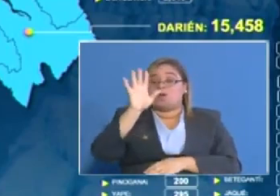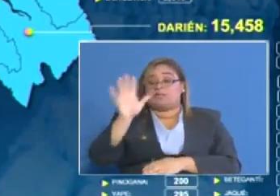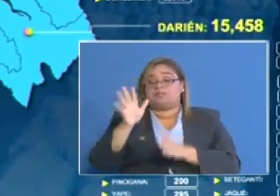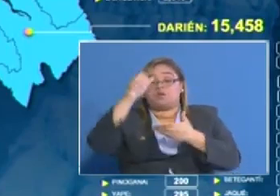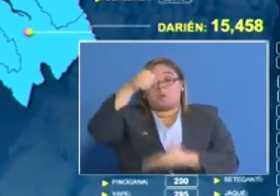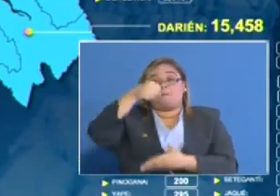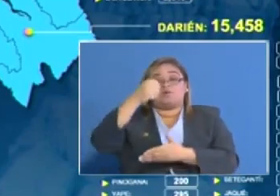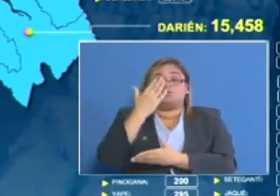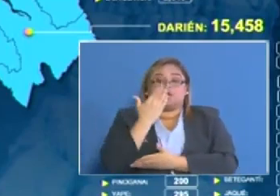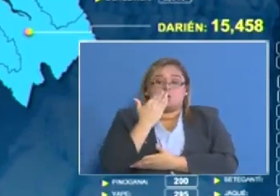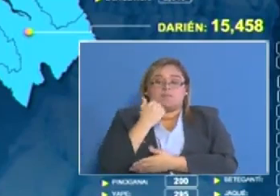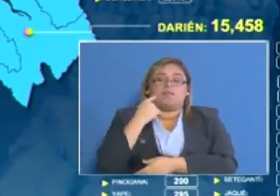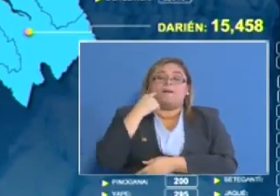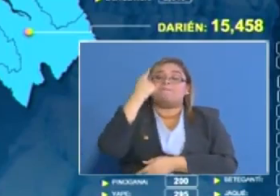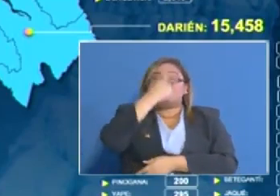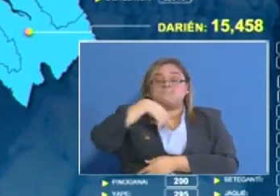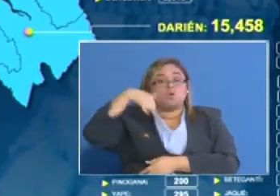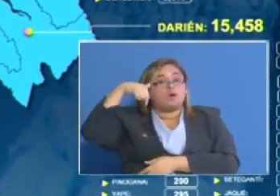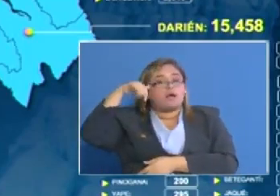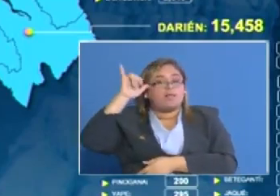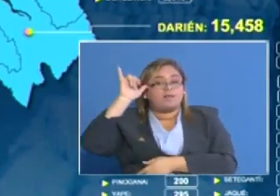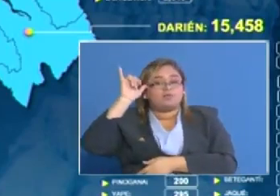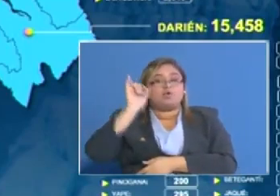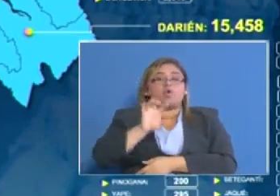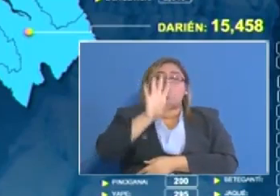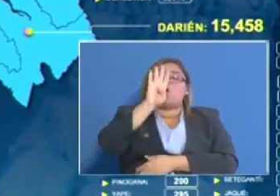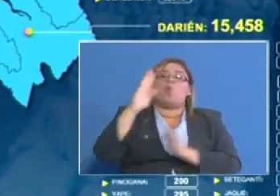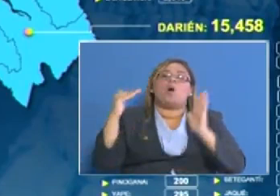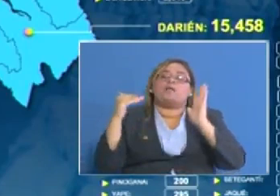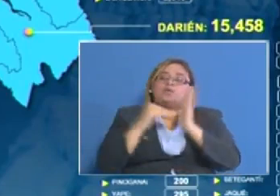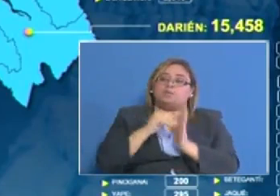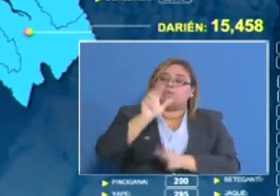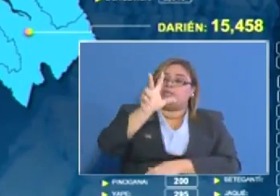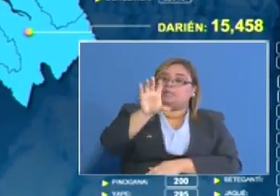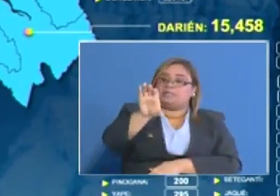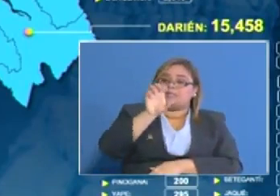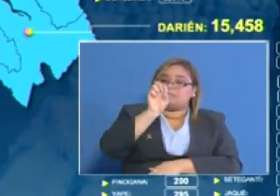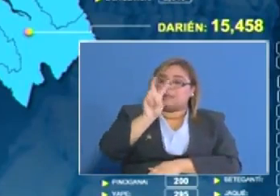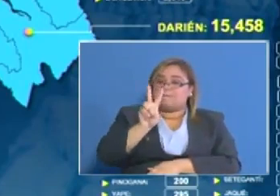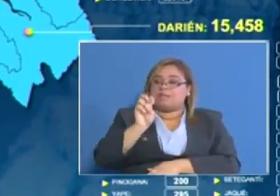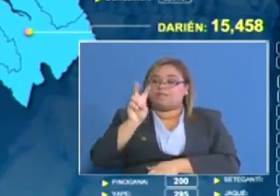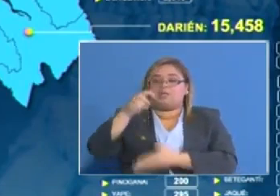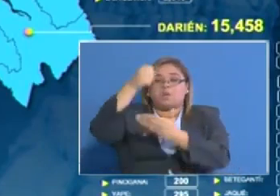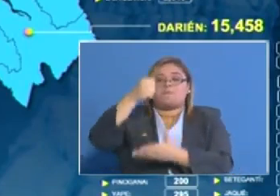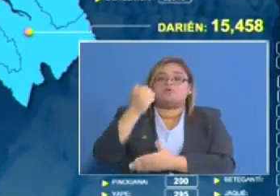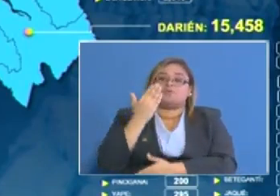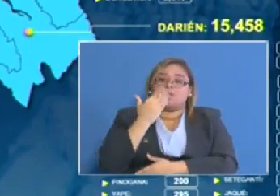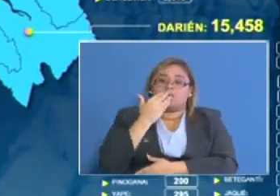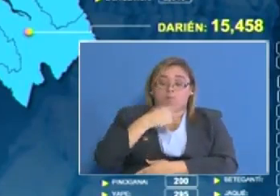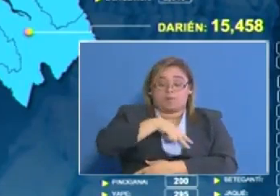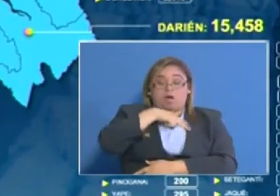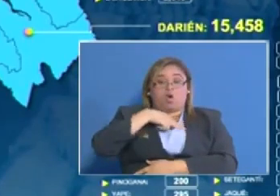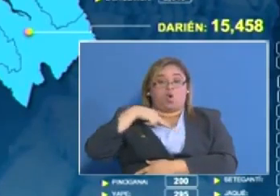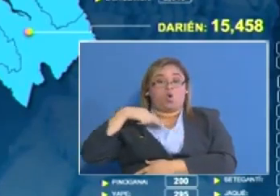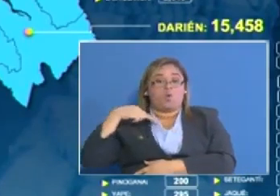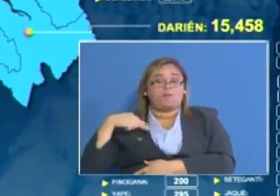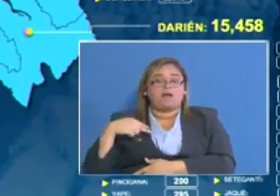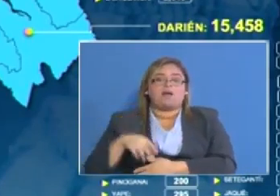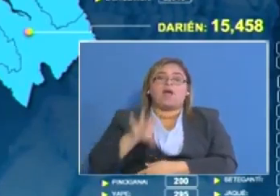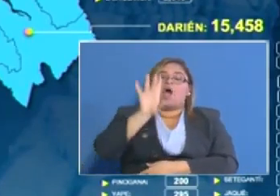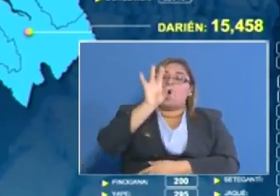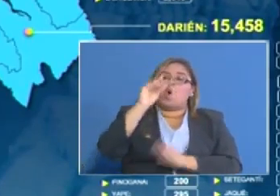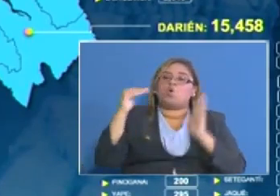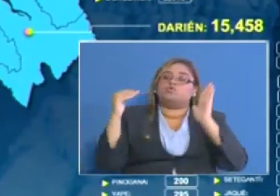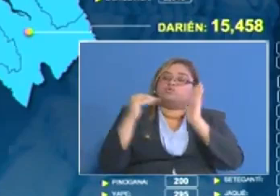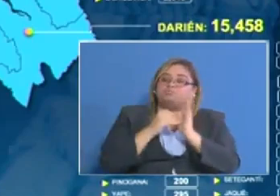bolsas Bocas del Toro 4 mil 322 bolsas Comarca de Gunayala 8